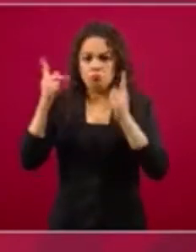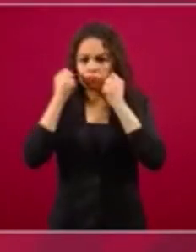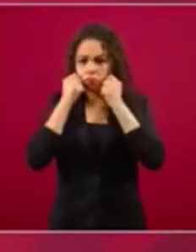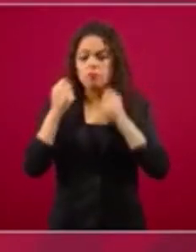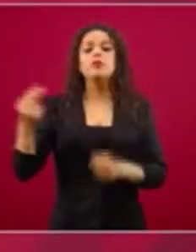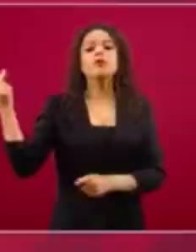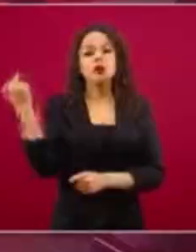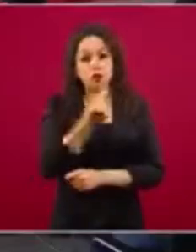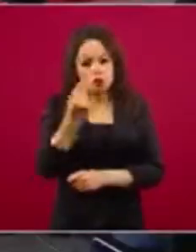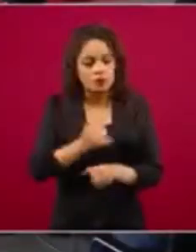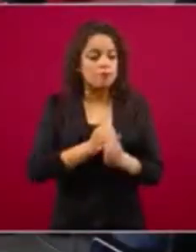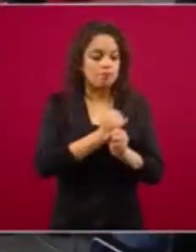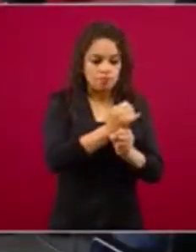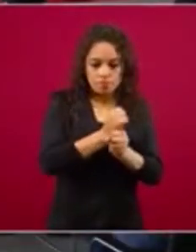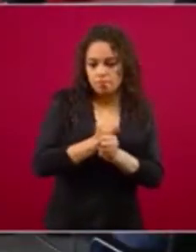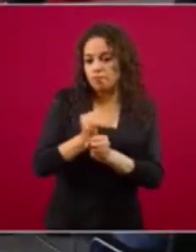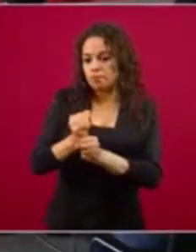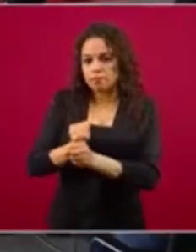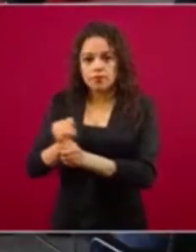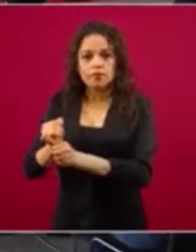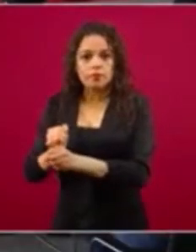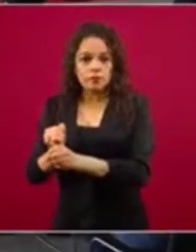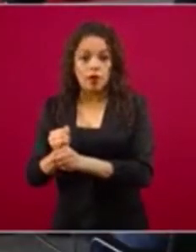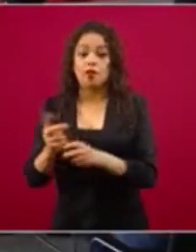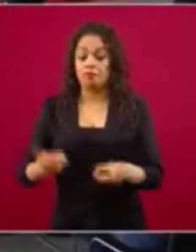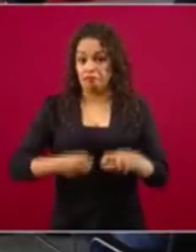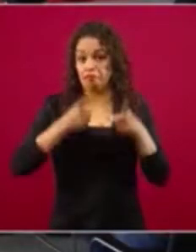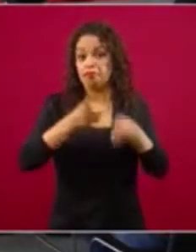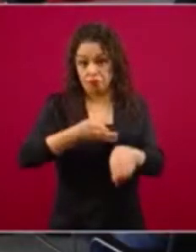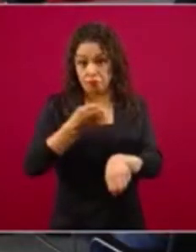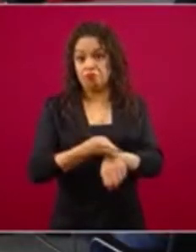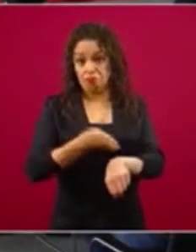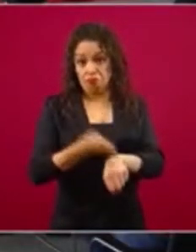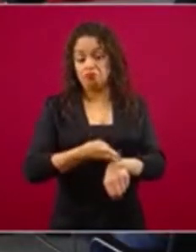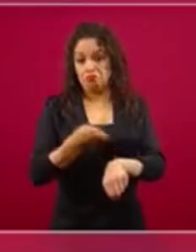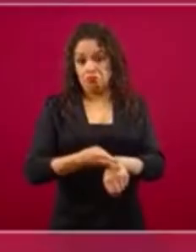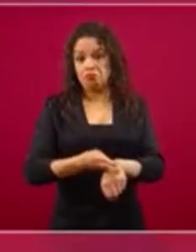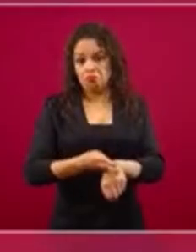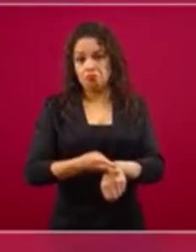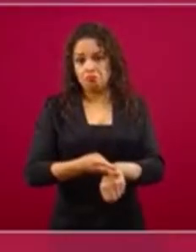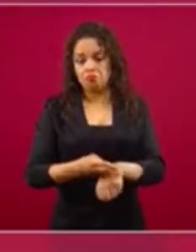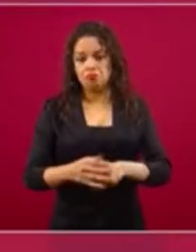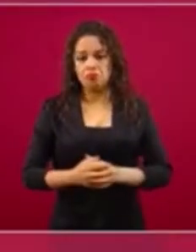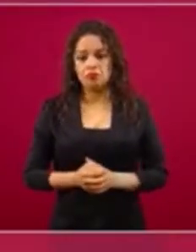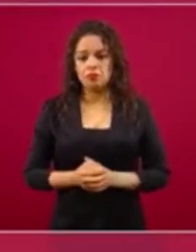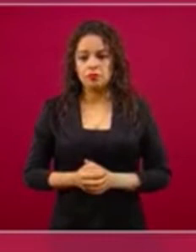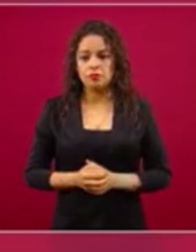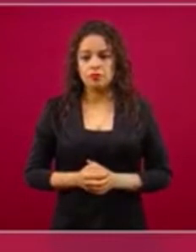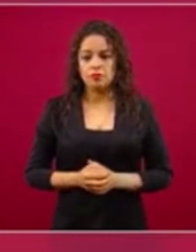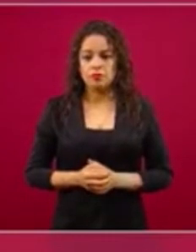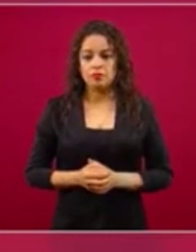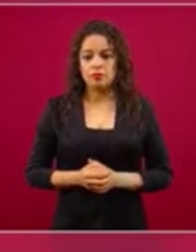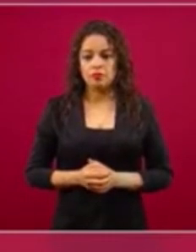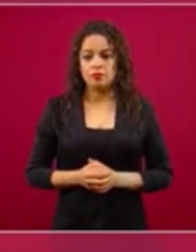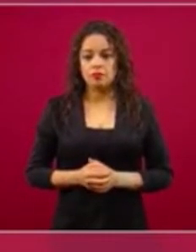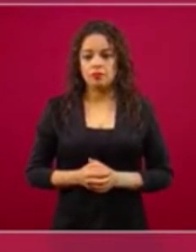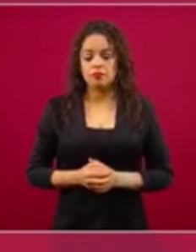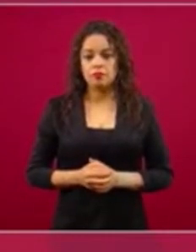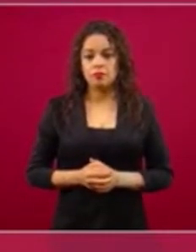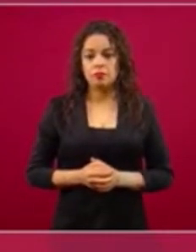sancionado. Y no debe de permitirse la impunidad.